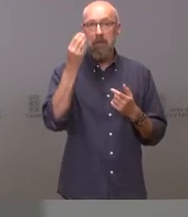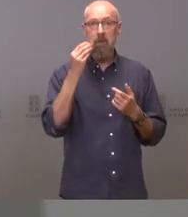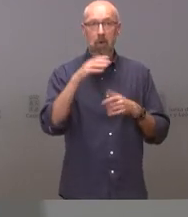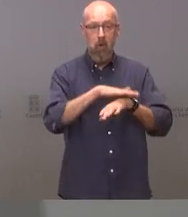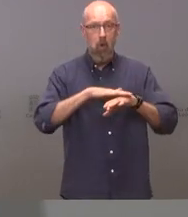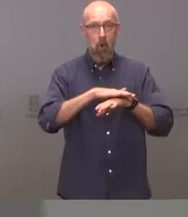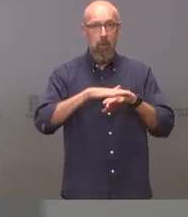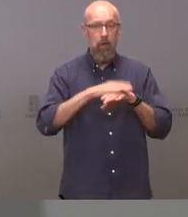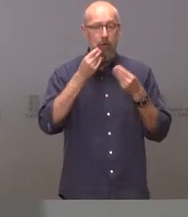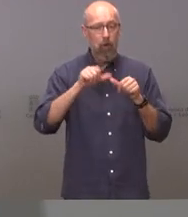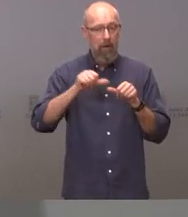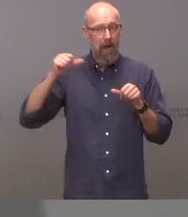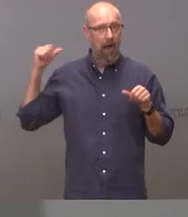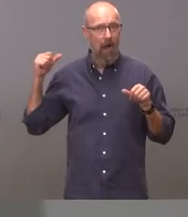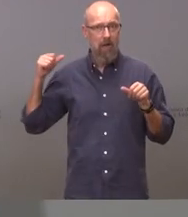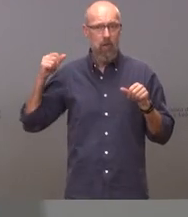en su historia